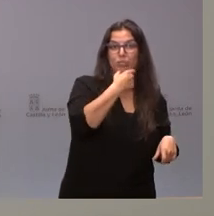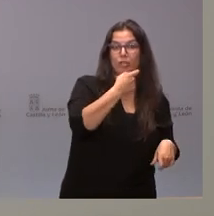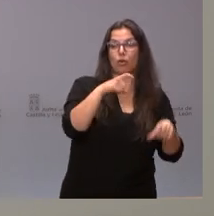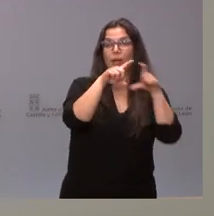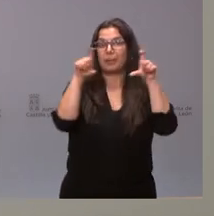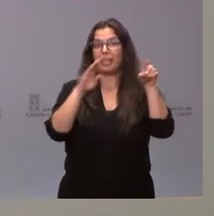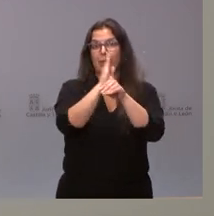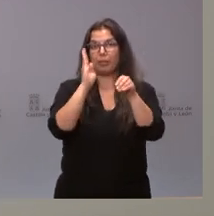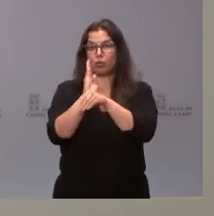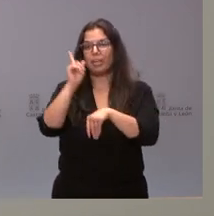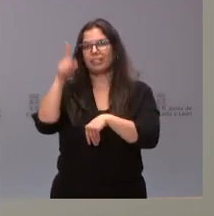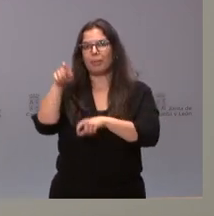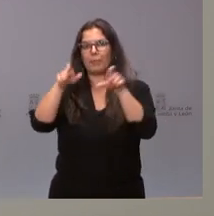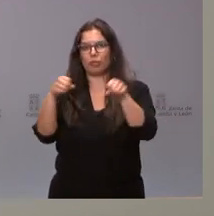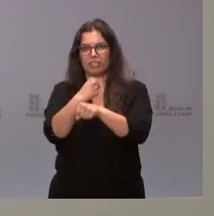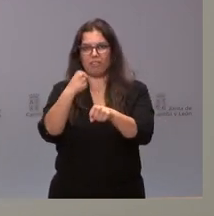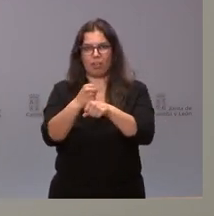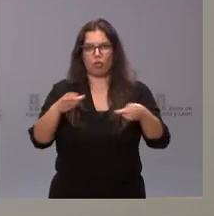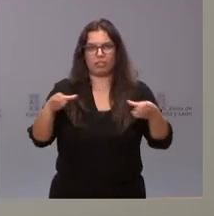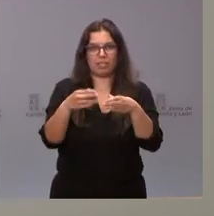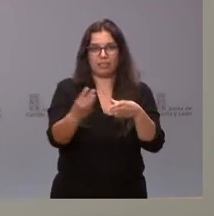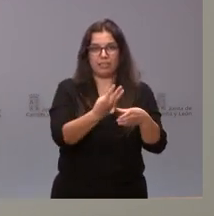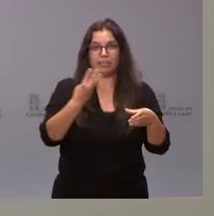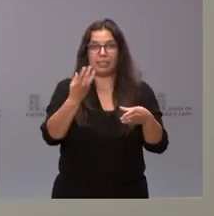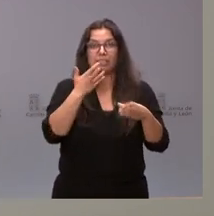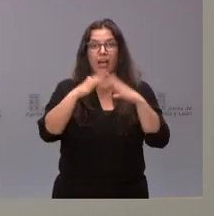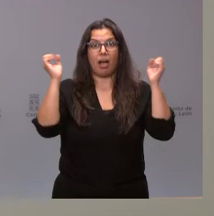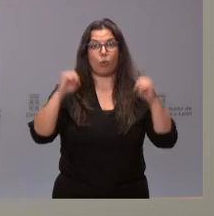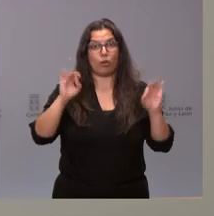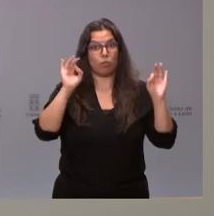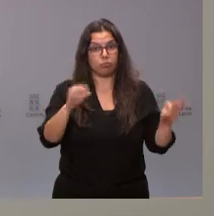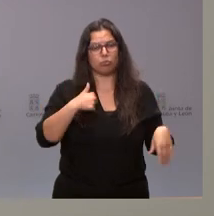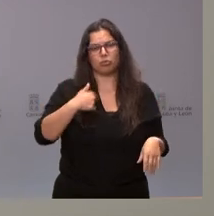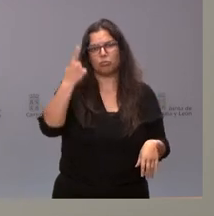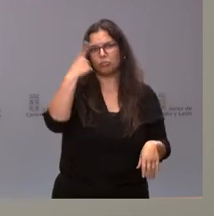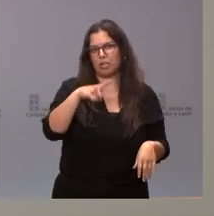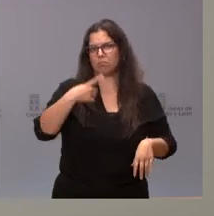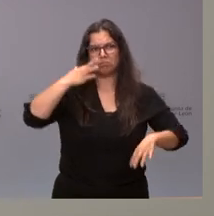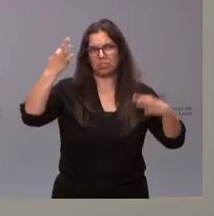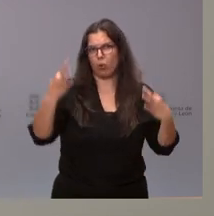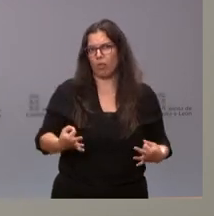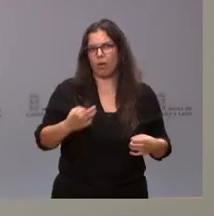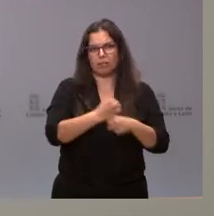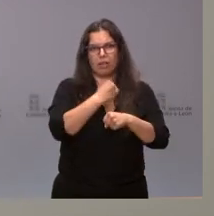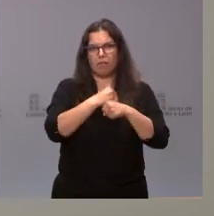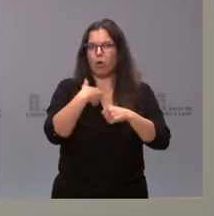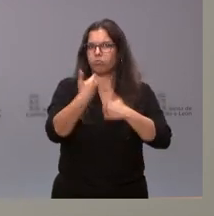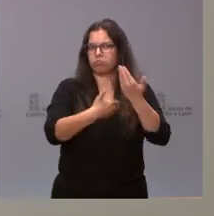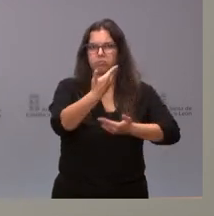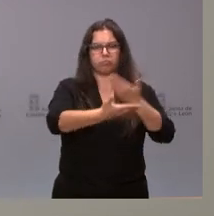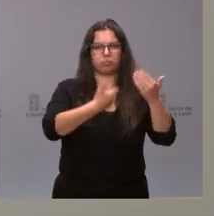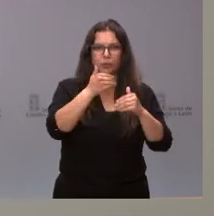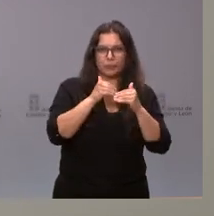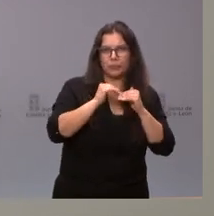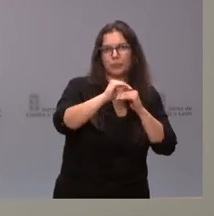y trabajadores. Si este acuerdo se produce, yo estoy convencido que está garantizado el empleo y que está